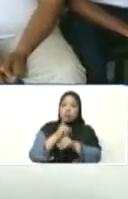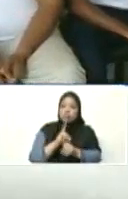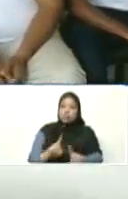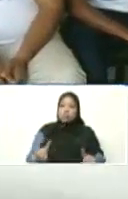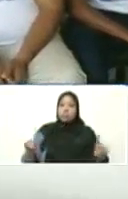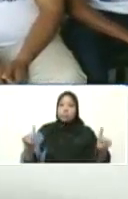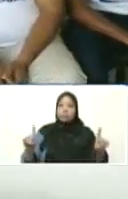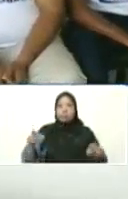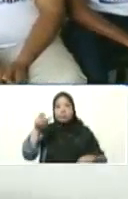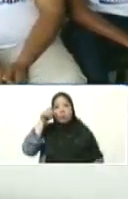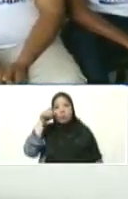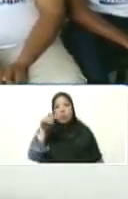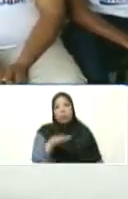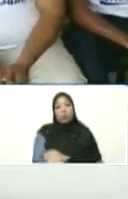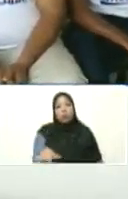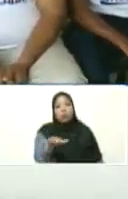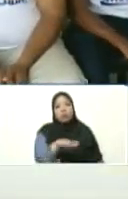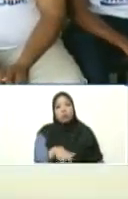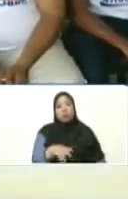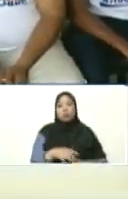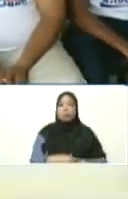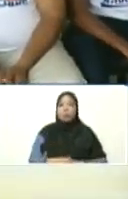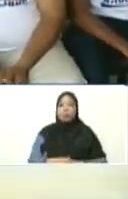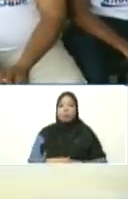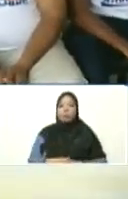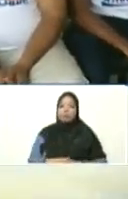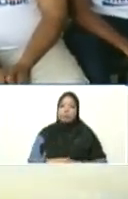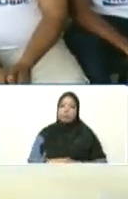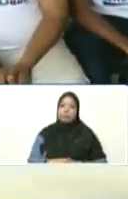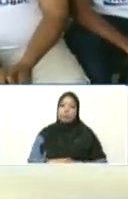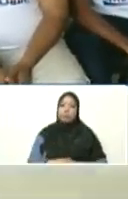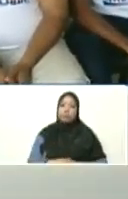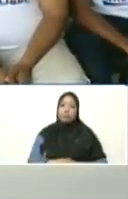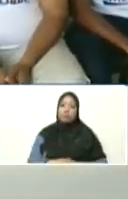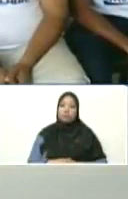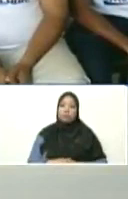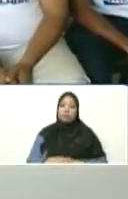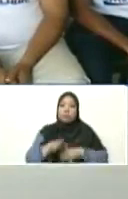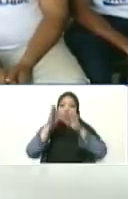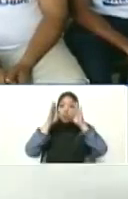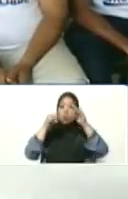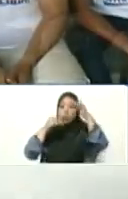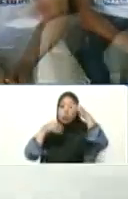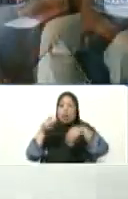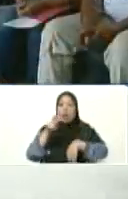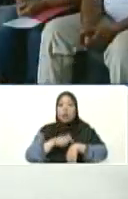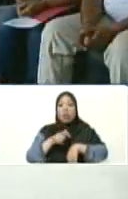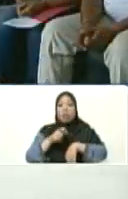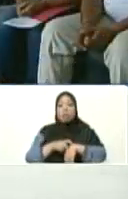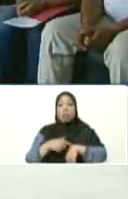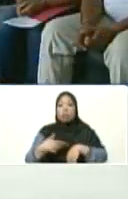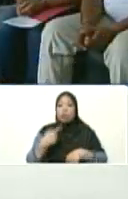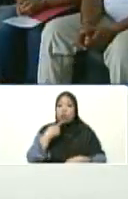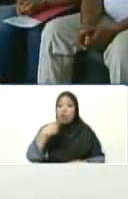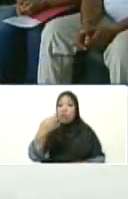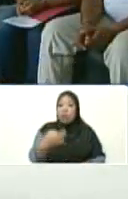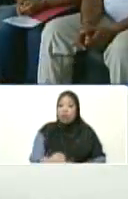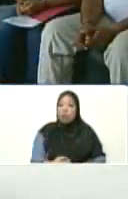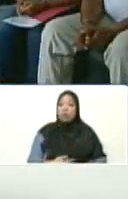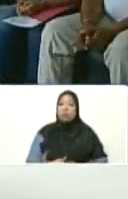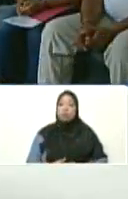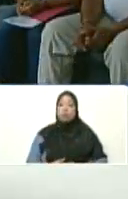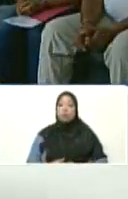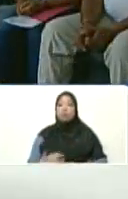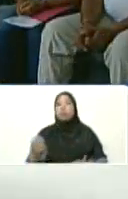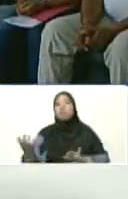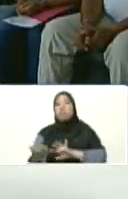con el pueblo, democracia directa, para atender en tiempo real los